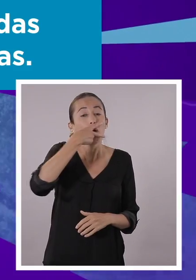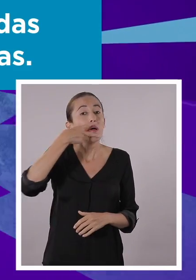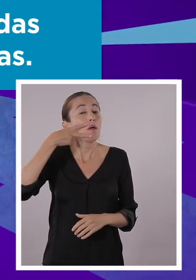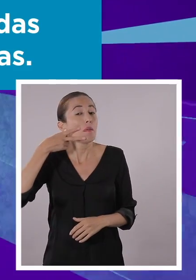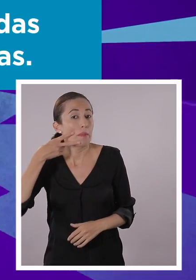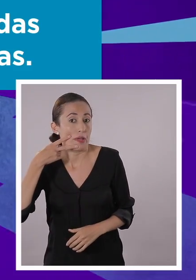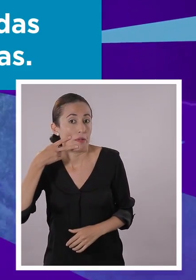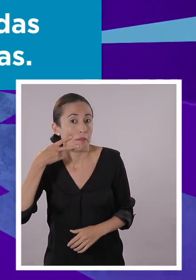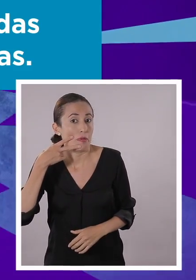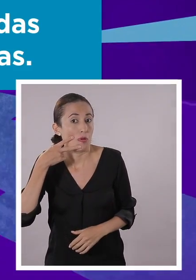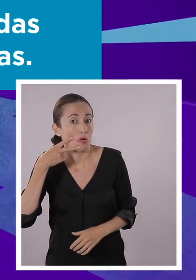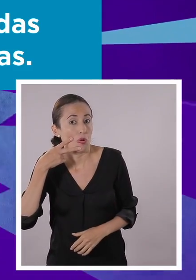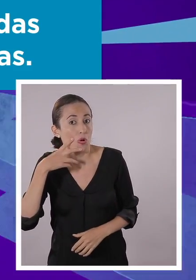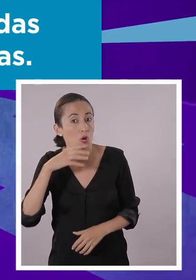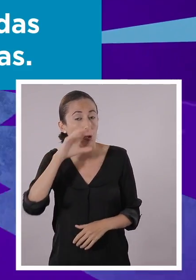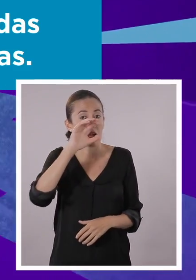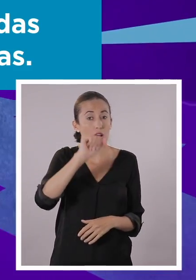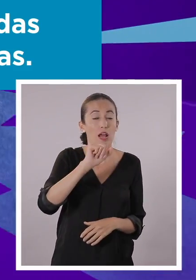verbo auxiliar.